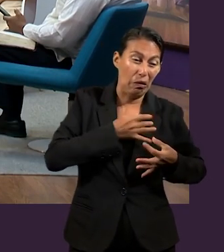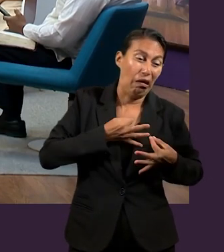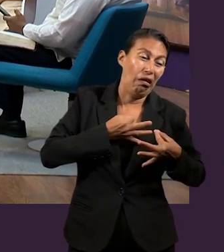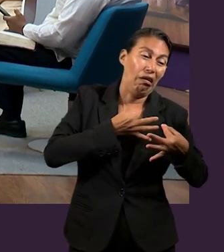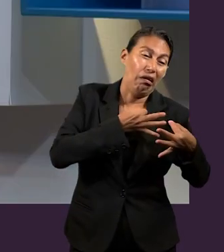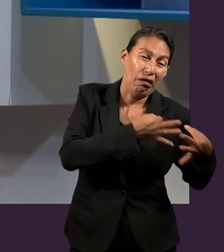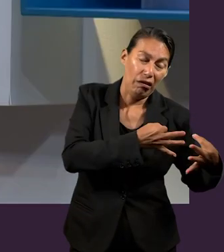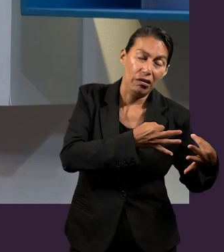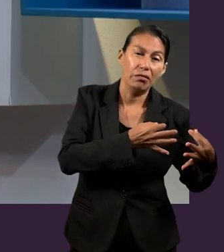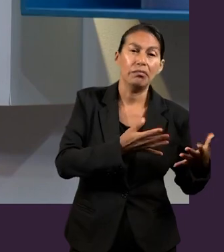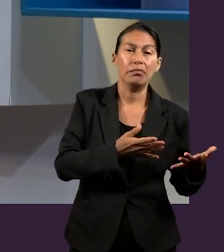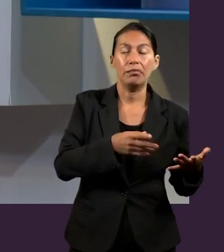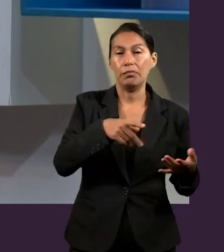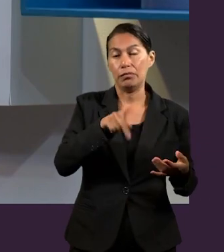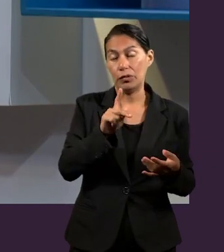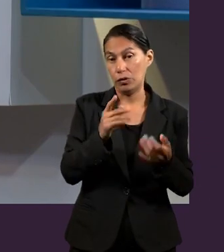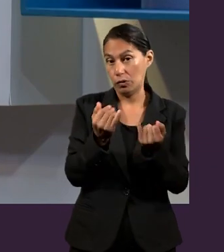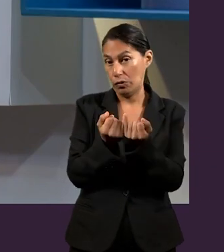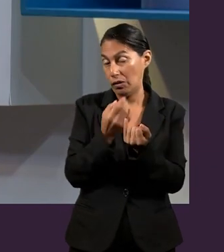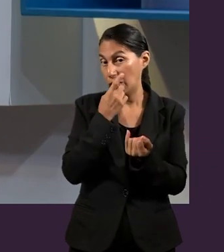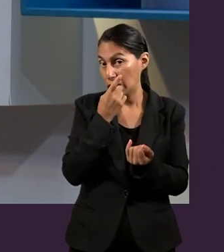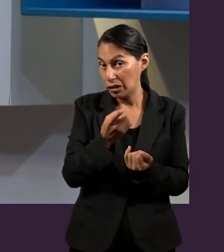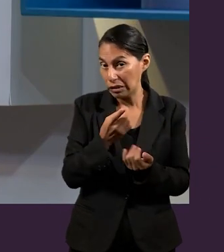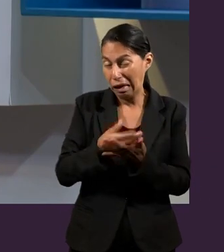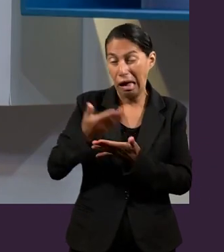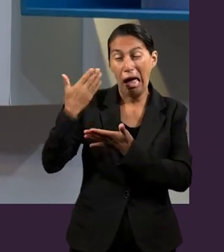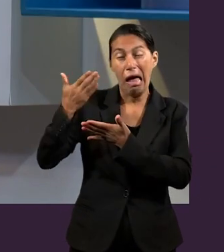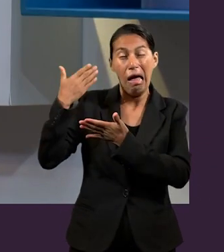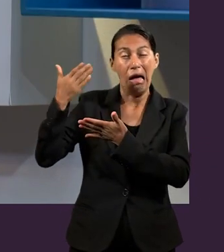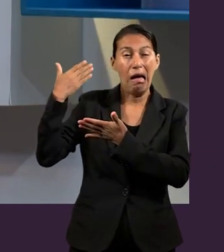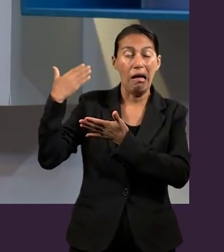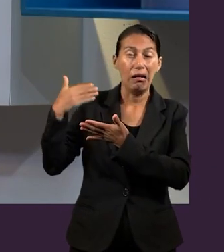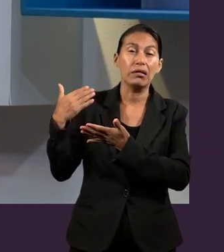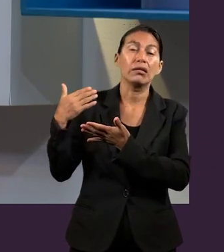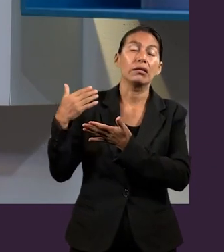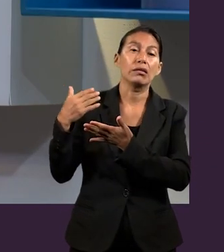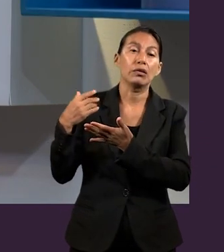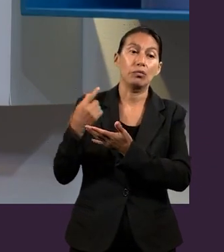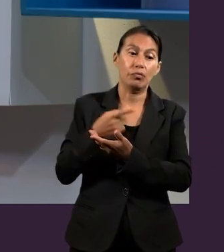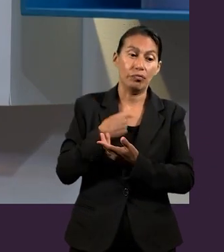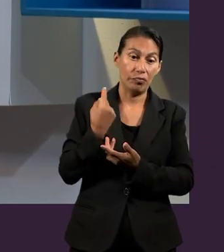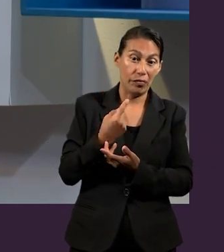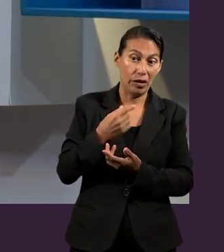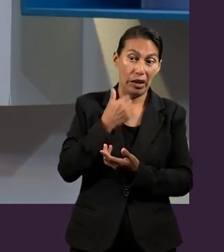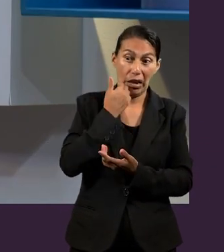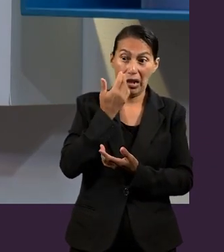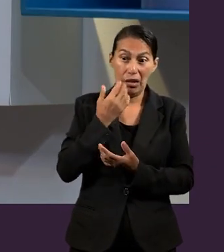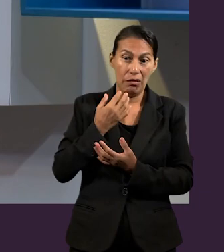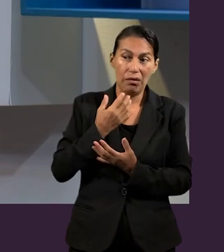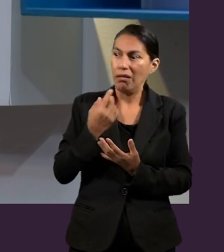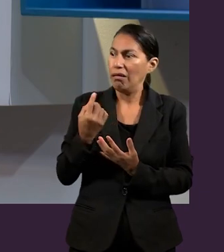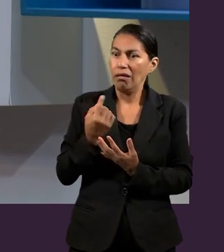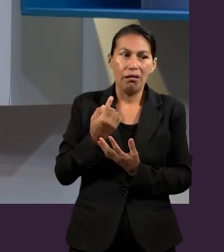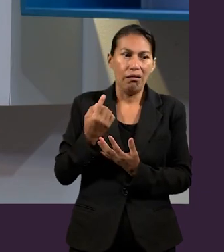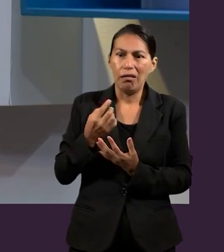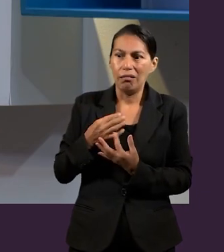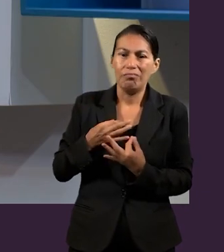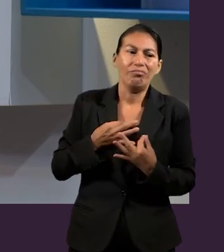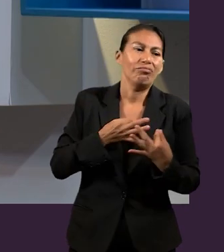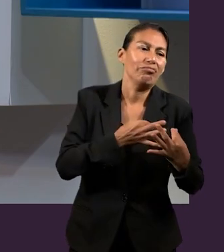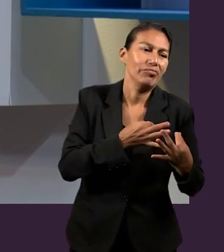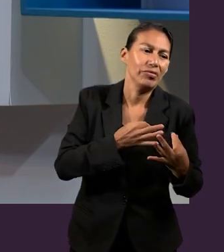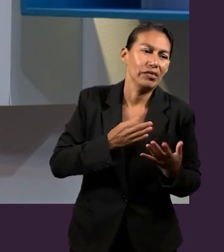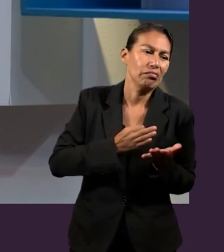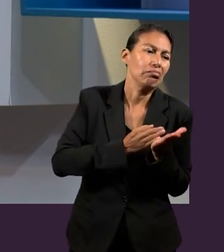las personas. Pero también dice que en otro tiempo nuestros propios deseos e inclinaciones hacia el mal